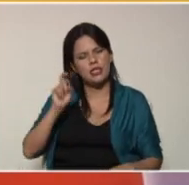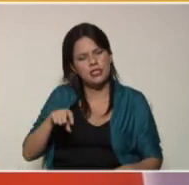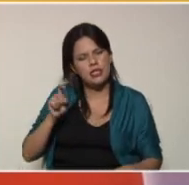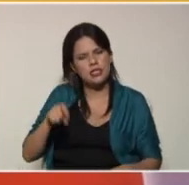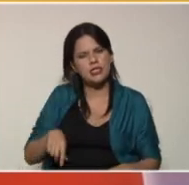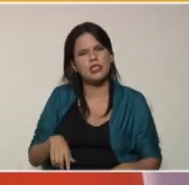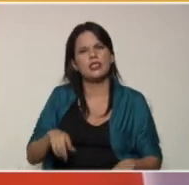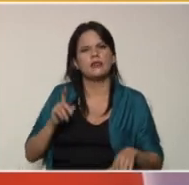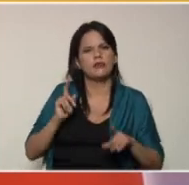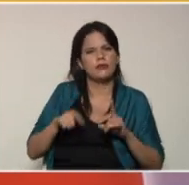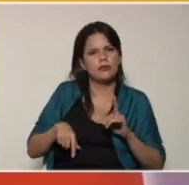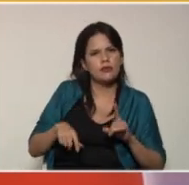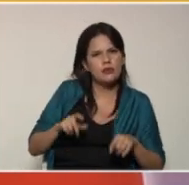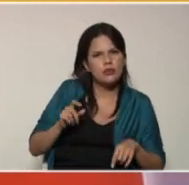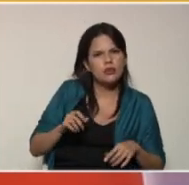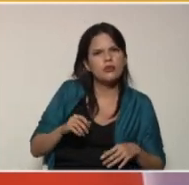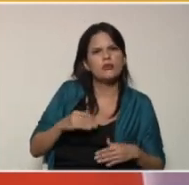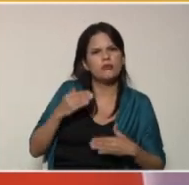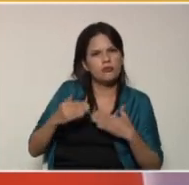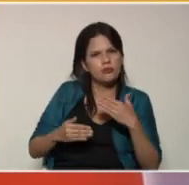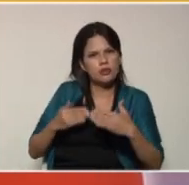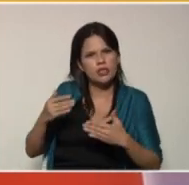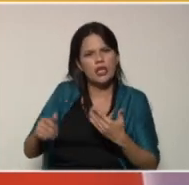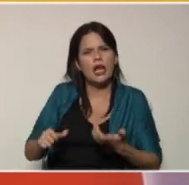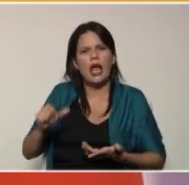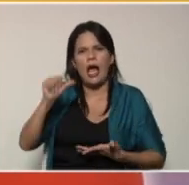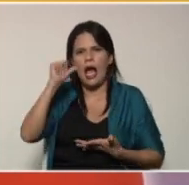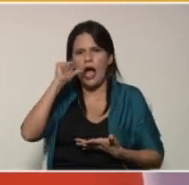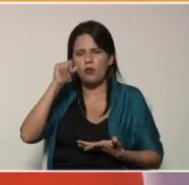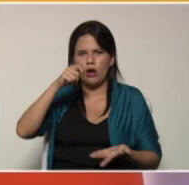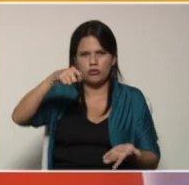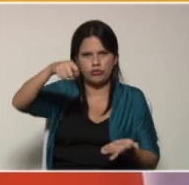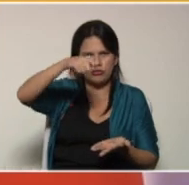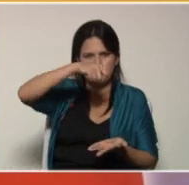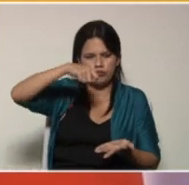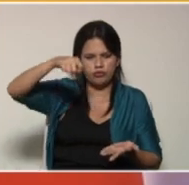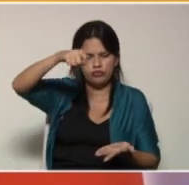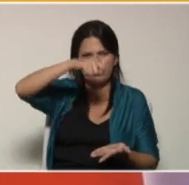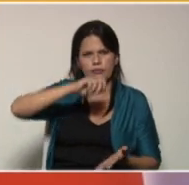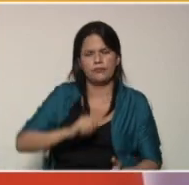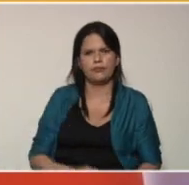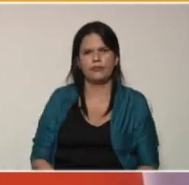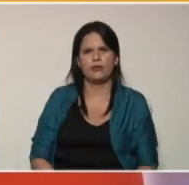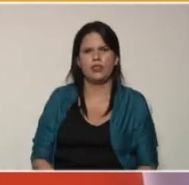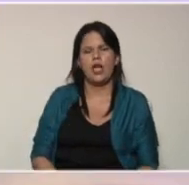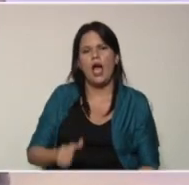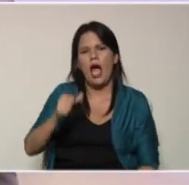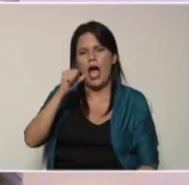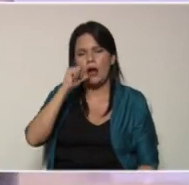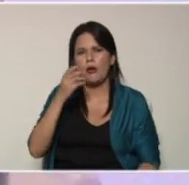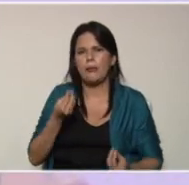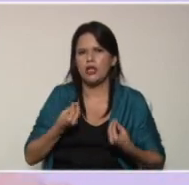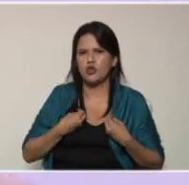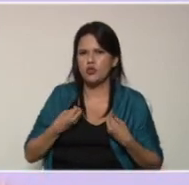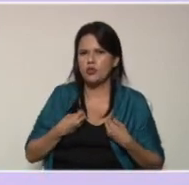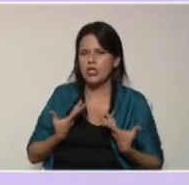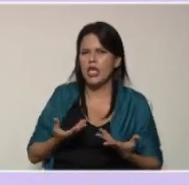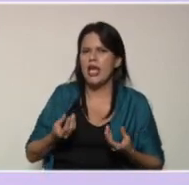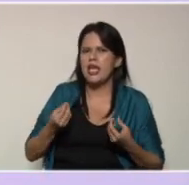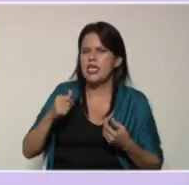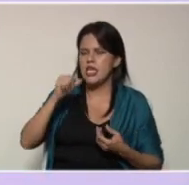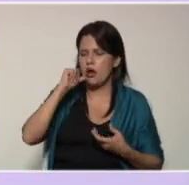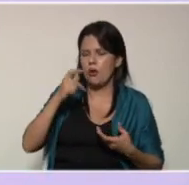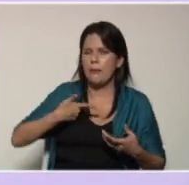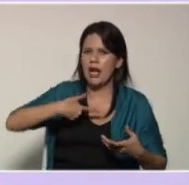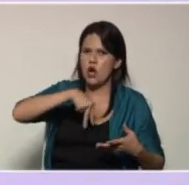cierto tiempo pero con frecuencia el regado es decir colocarles agua agua para su vida y agua para nuestra